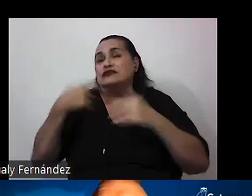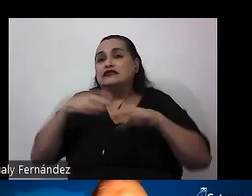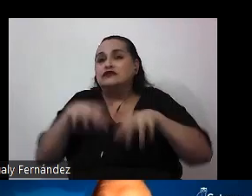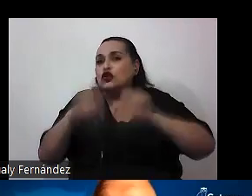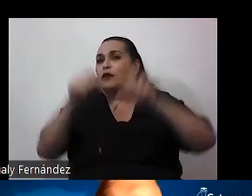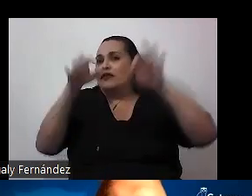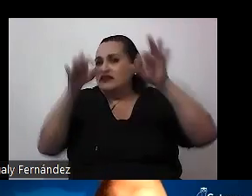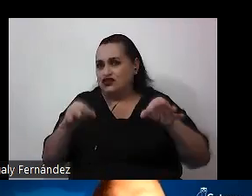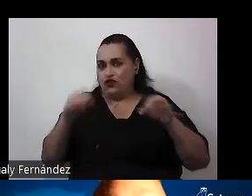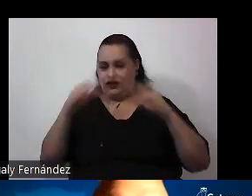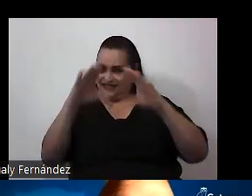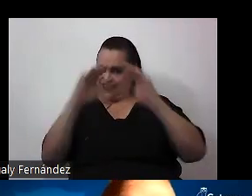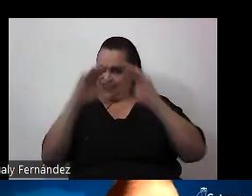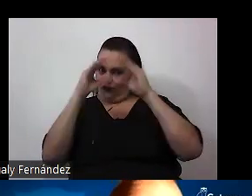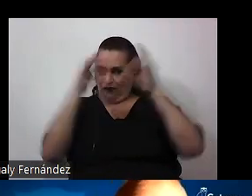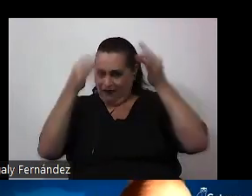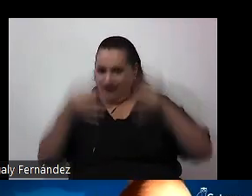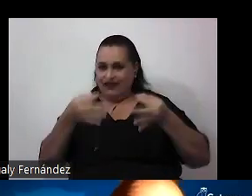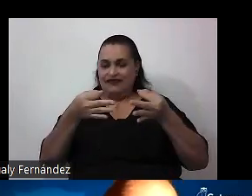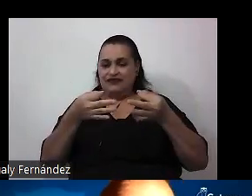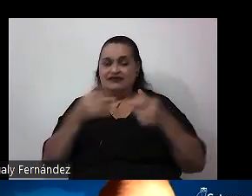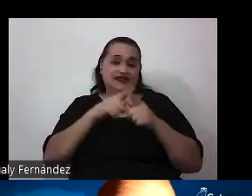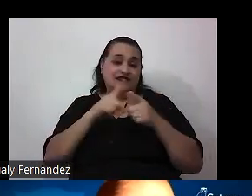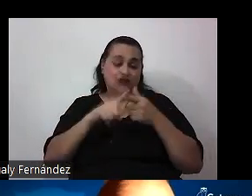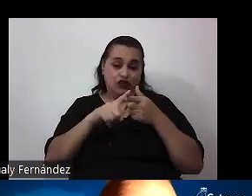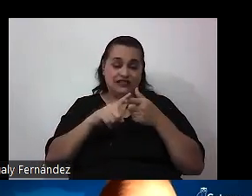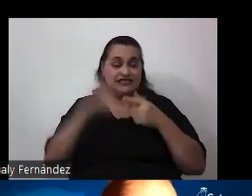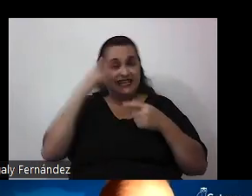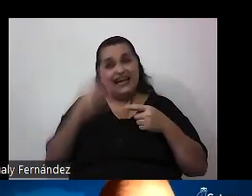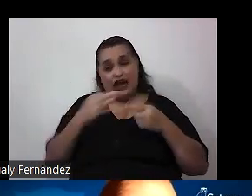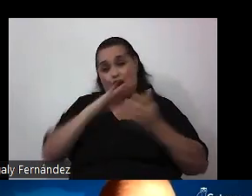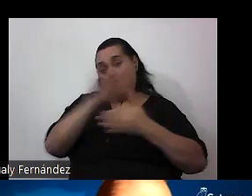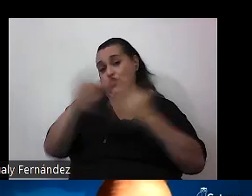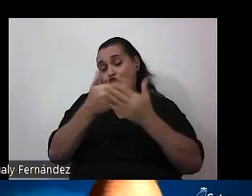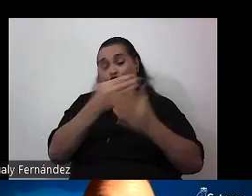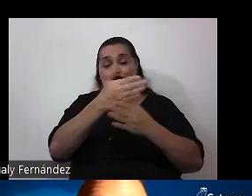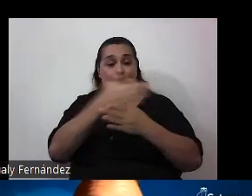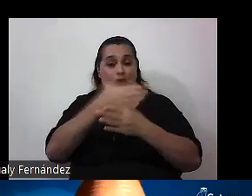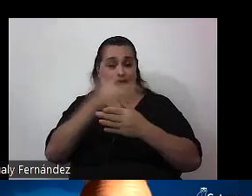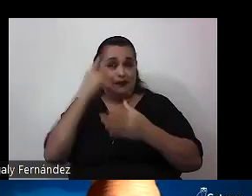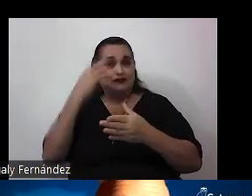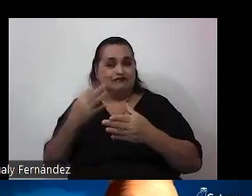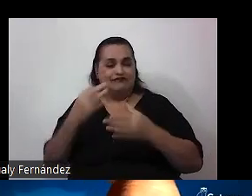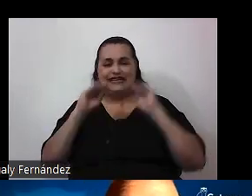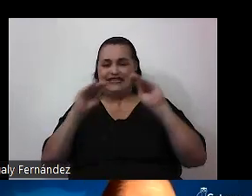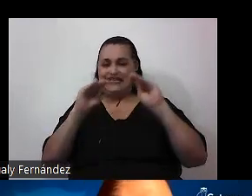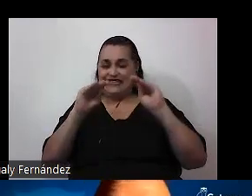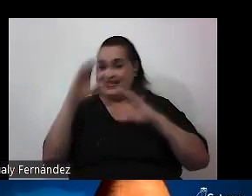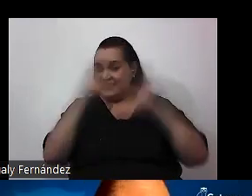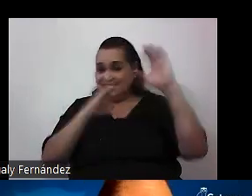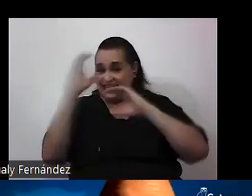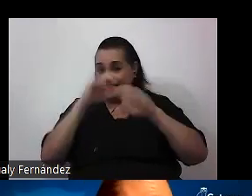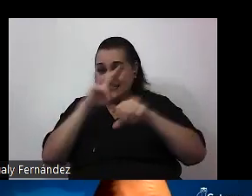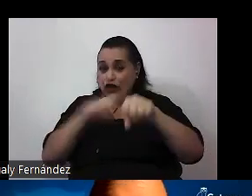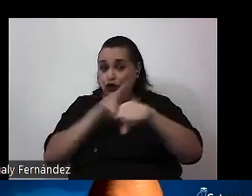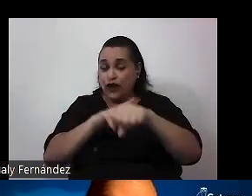Entonces, supongo que todos compartimos la intuición de que la enseñanza de las ciencias naturales debería poder